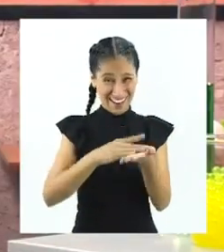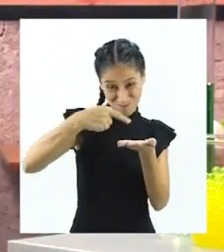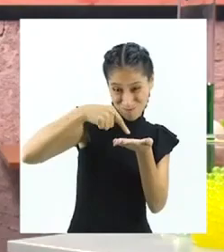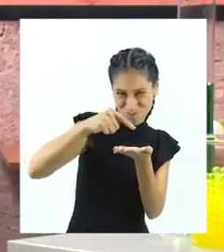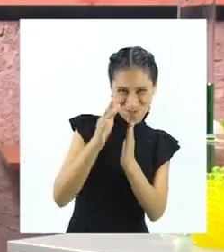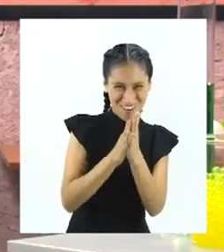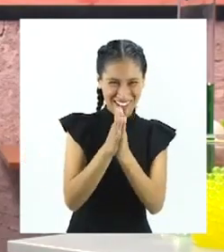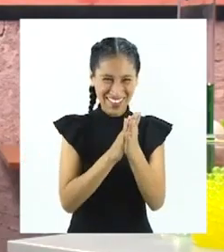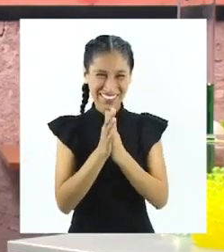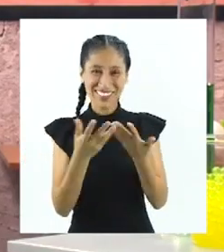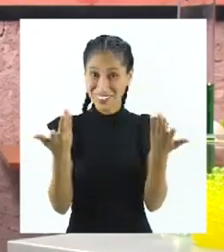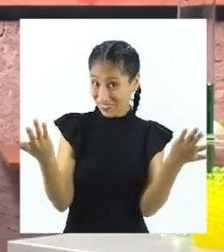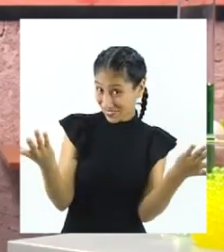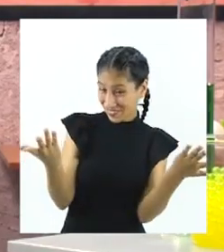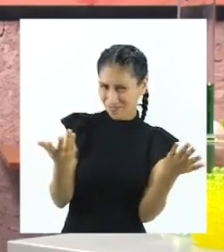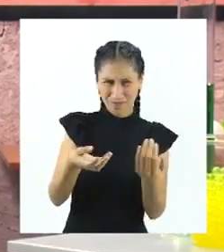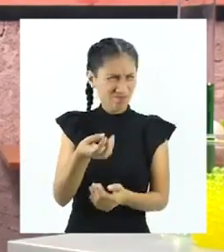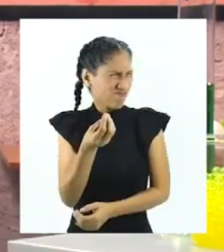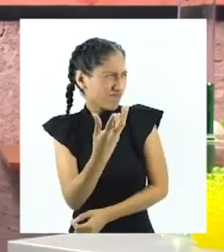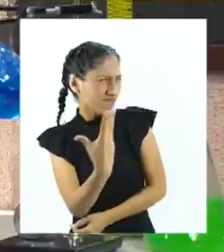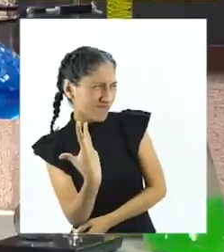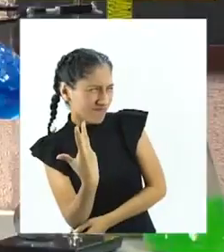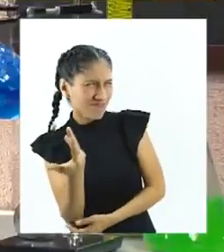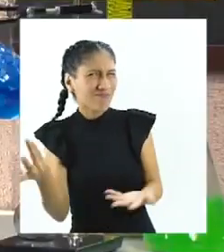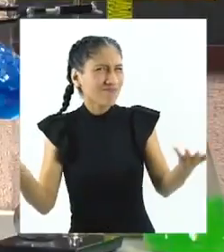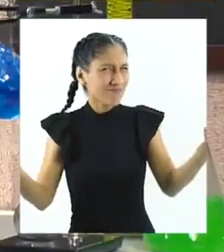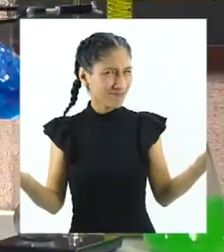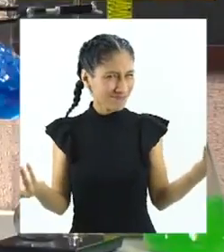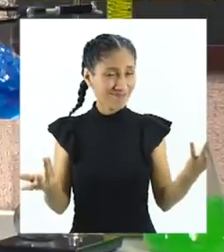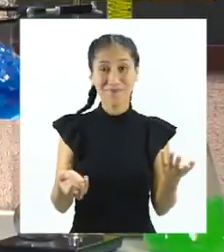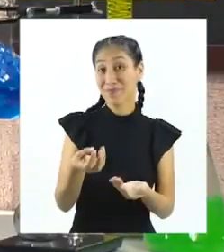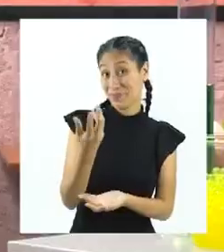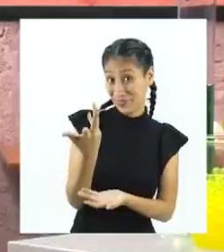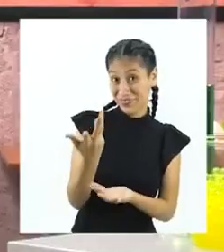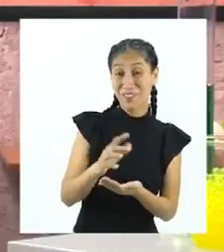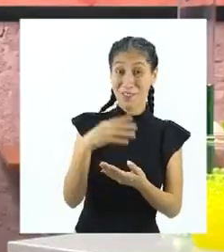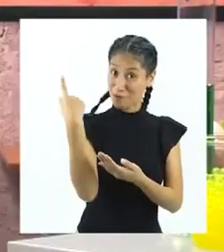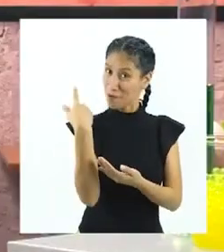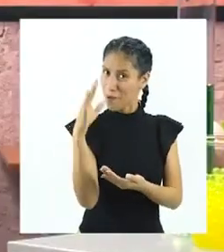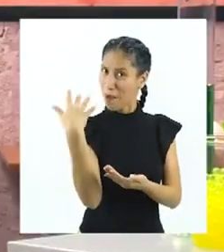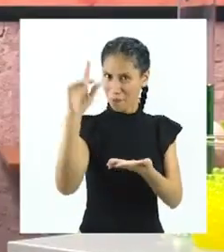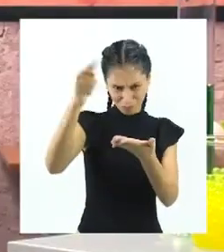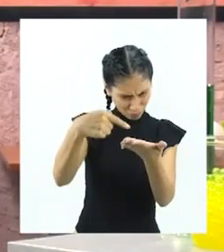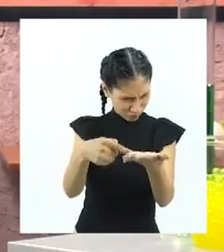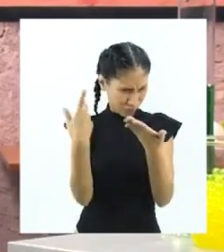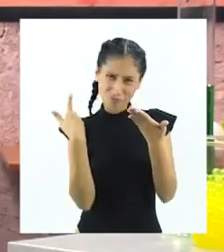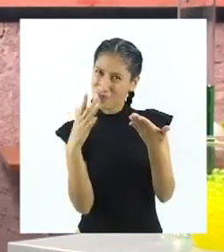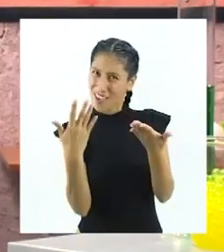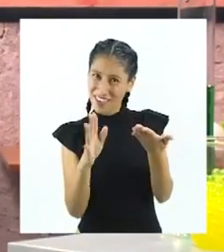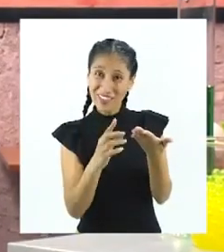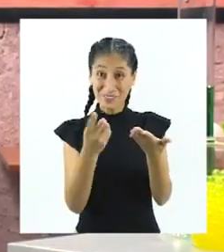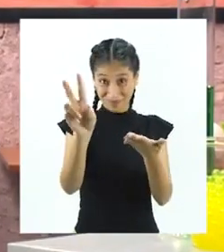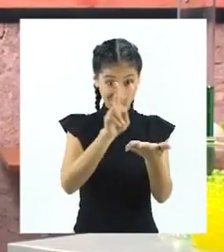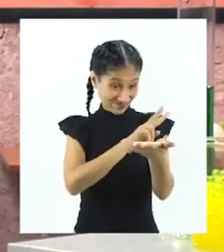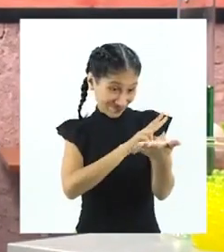están con un pie en la partida, querida Majo. ¿Por qué lo dices, querido Dante? Porque ya tenemos un mensaje en el WhatsApp. Vamos a